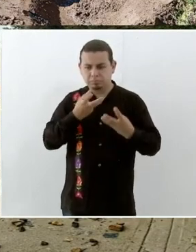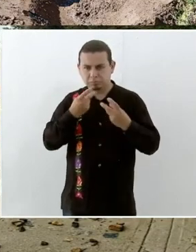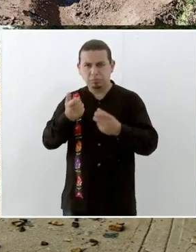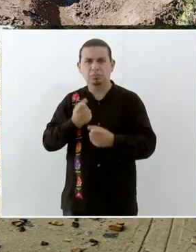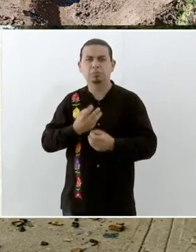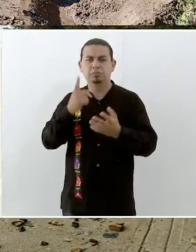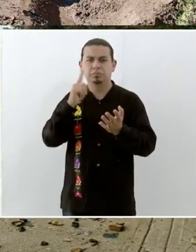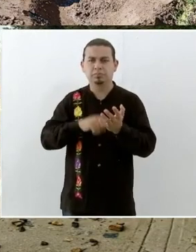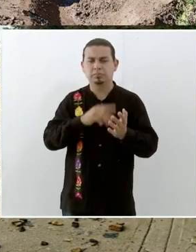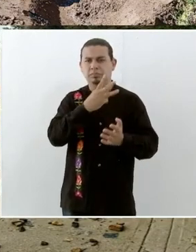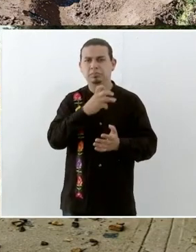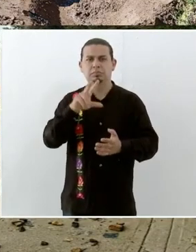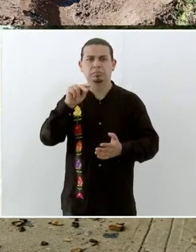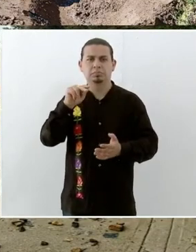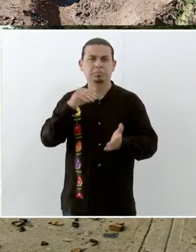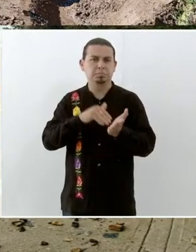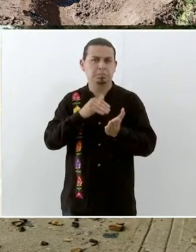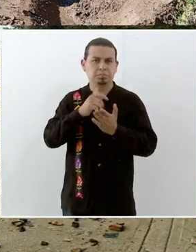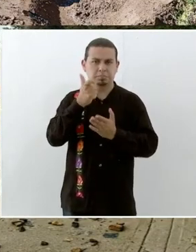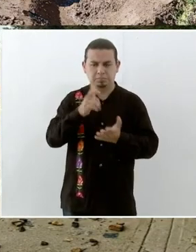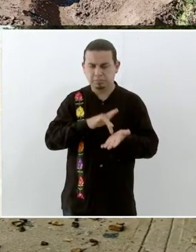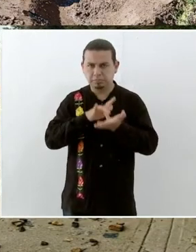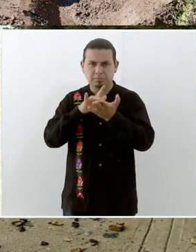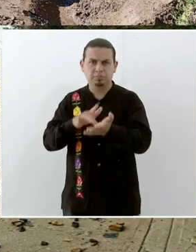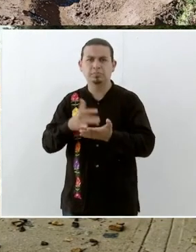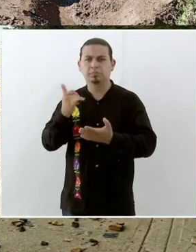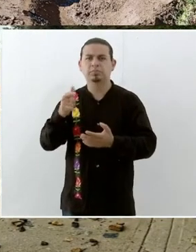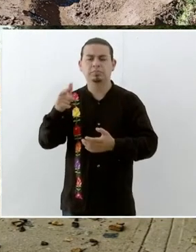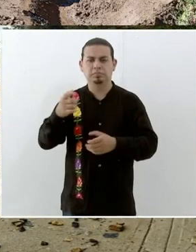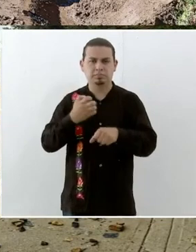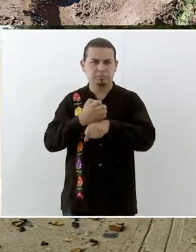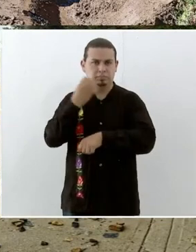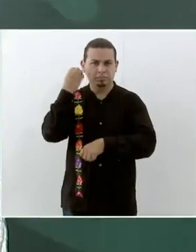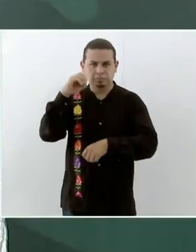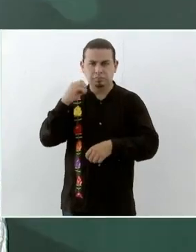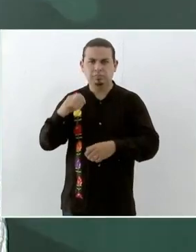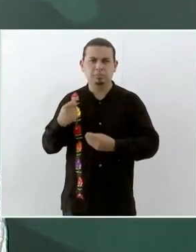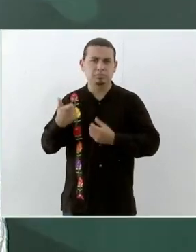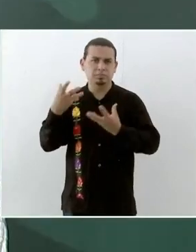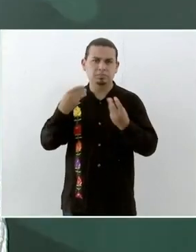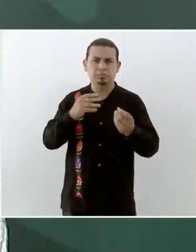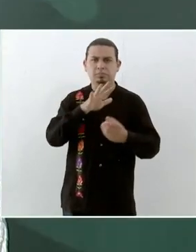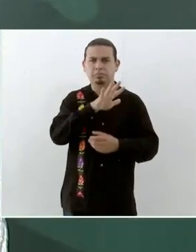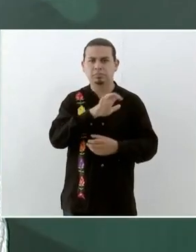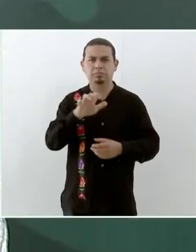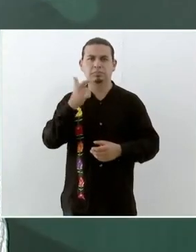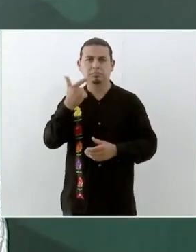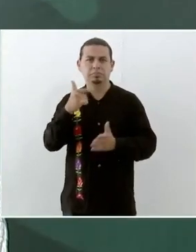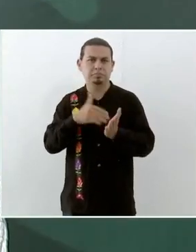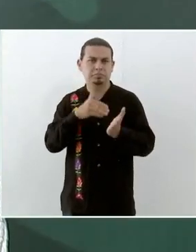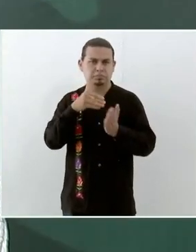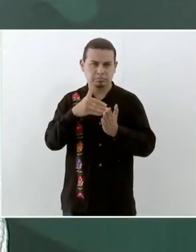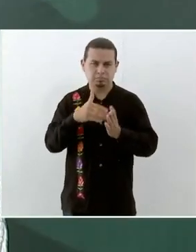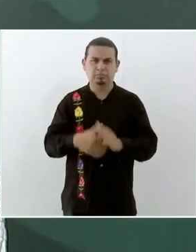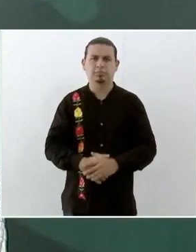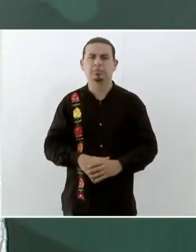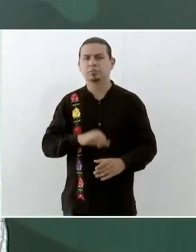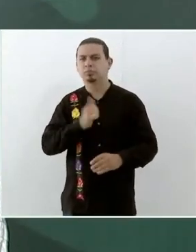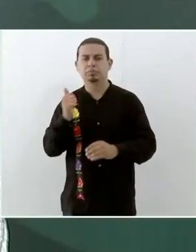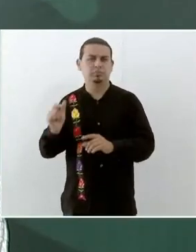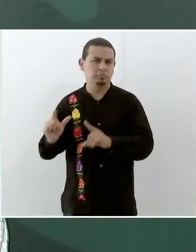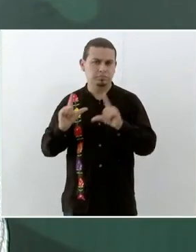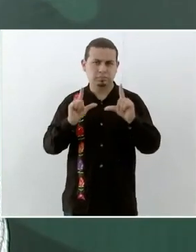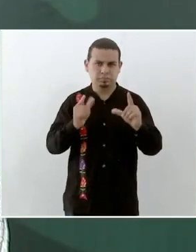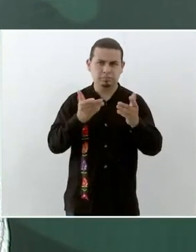monto que son 1.380 millones y el gobierno del estado aportará 507 millones. Adelante.